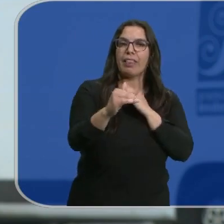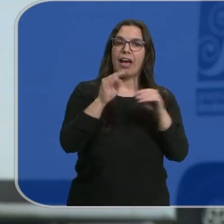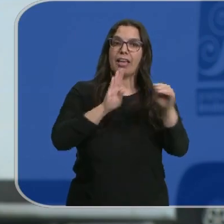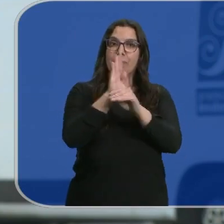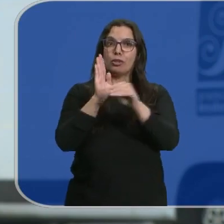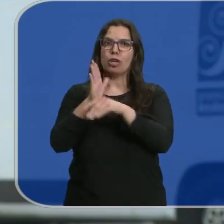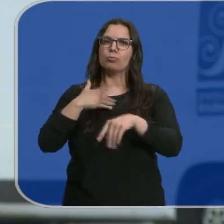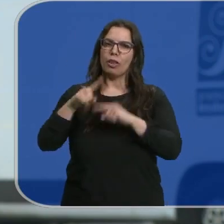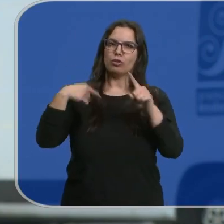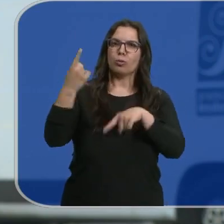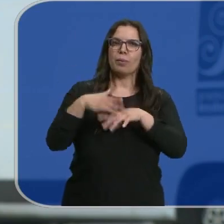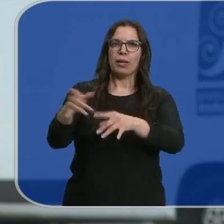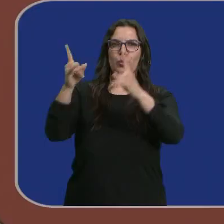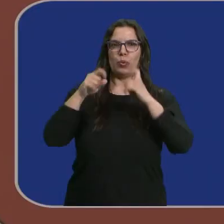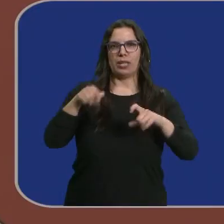puede atraer para España.